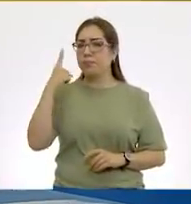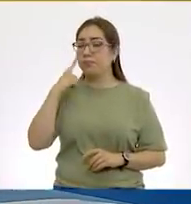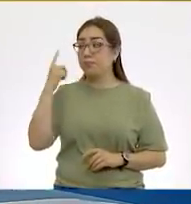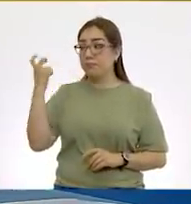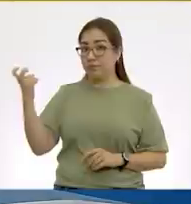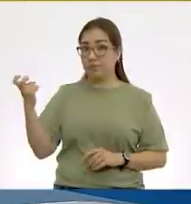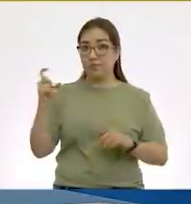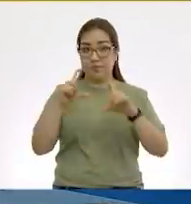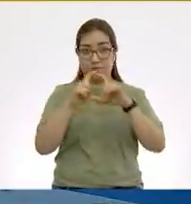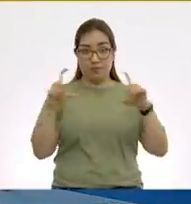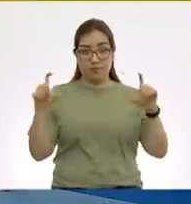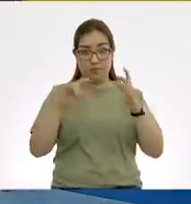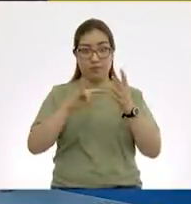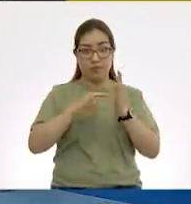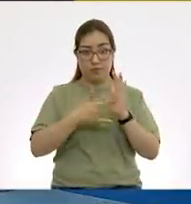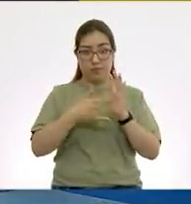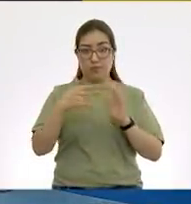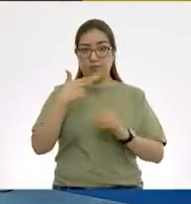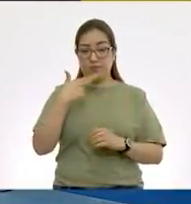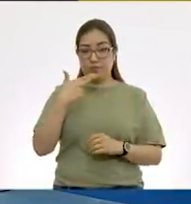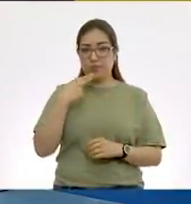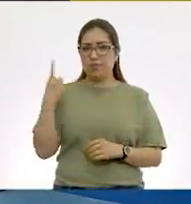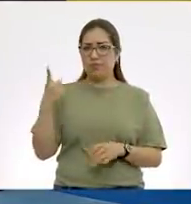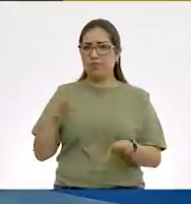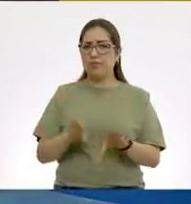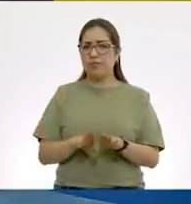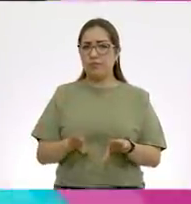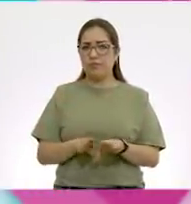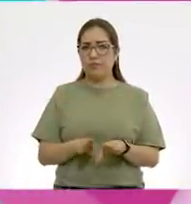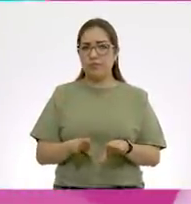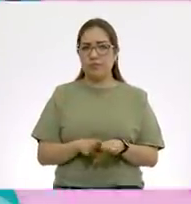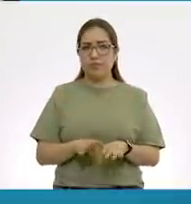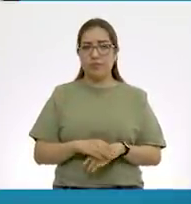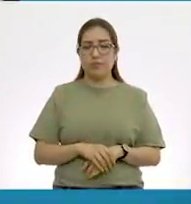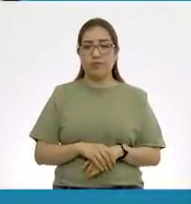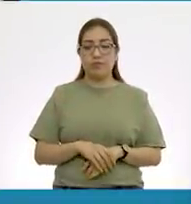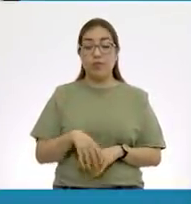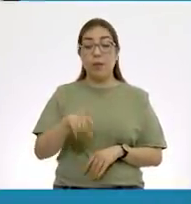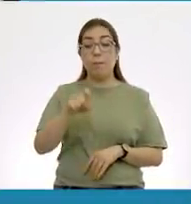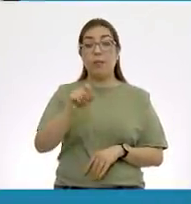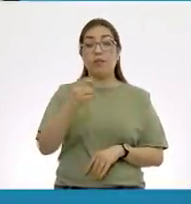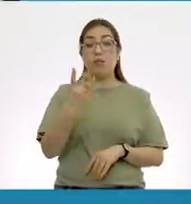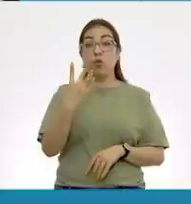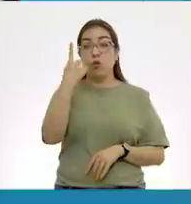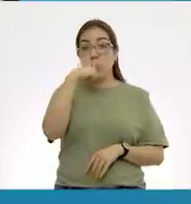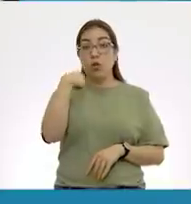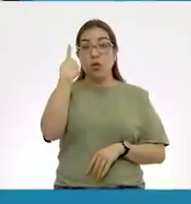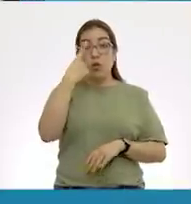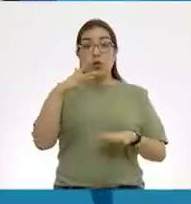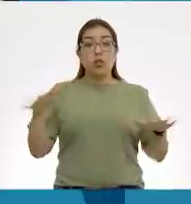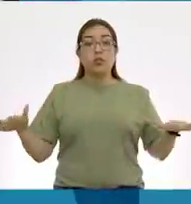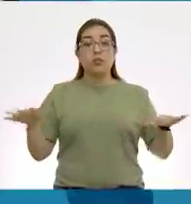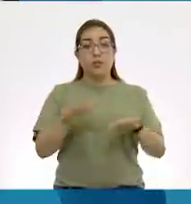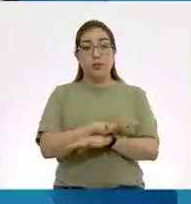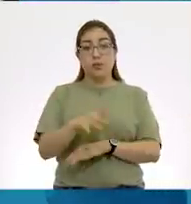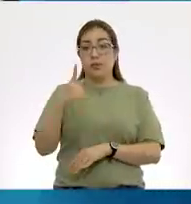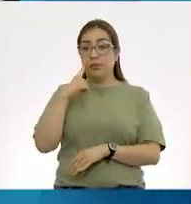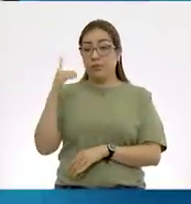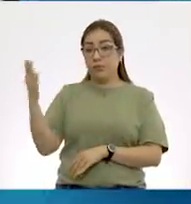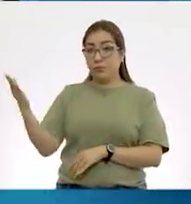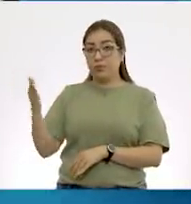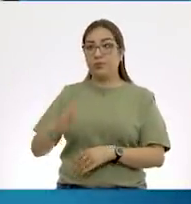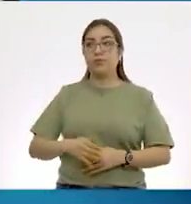reloj digital configurado a 24 horas. Obsérvalo.